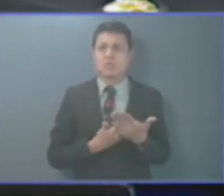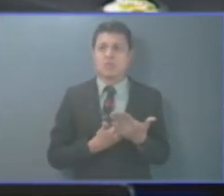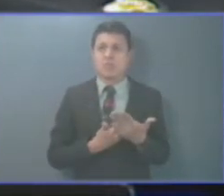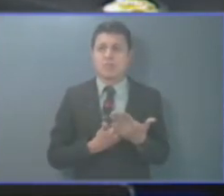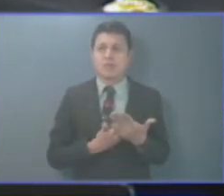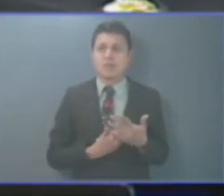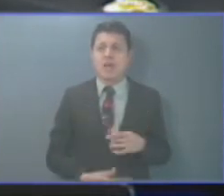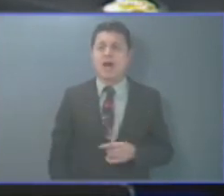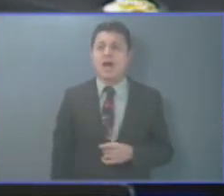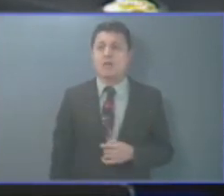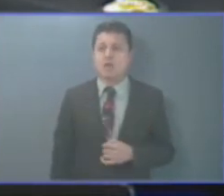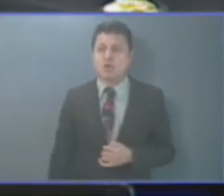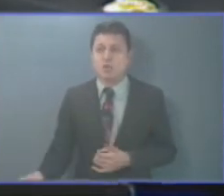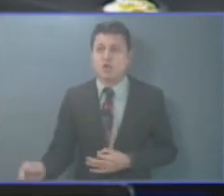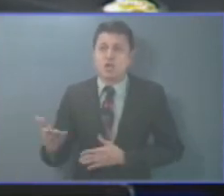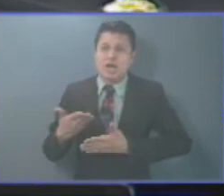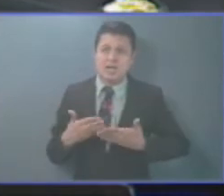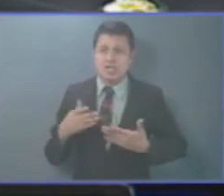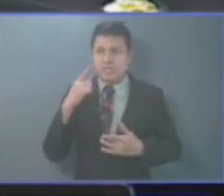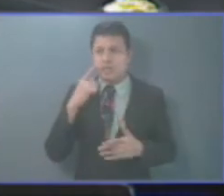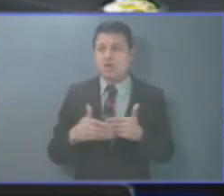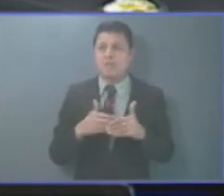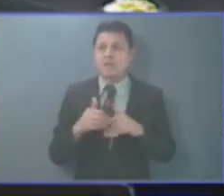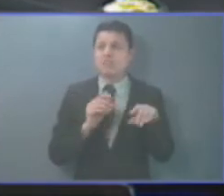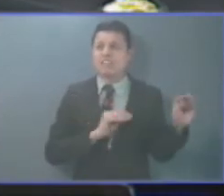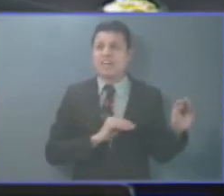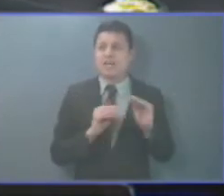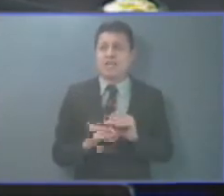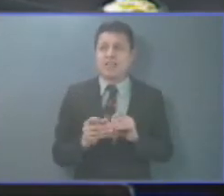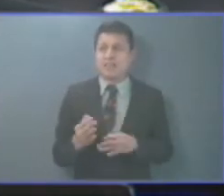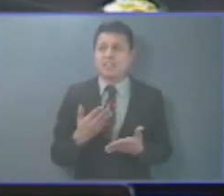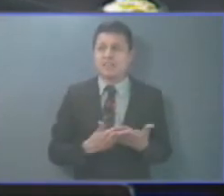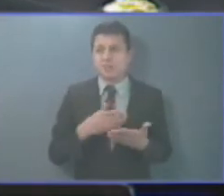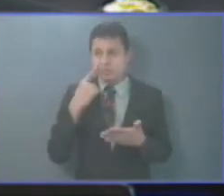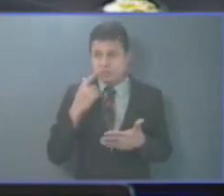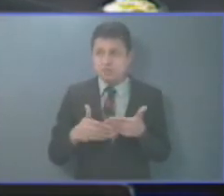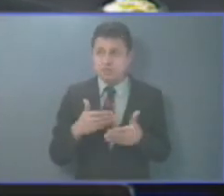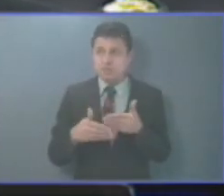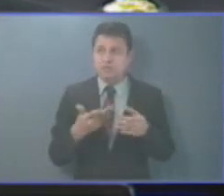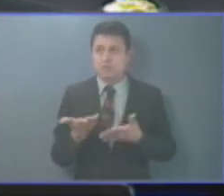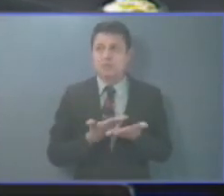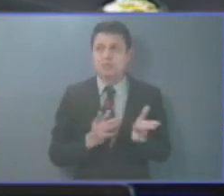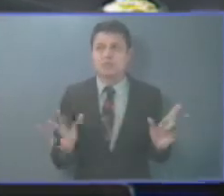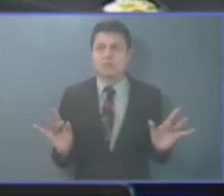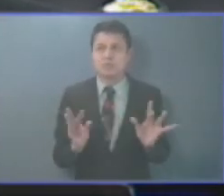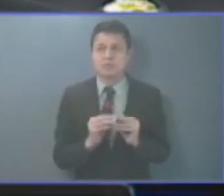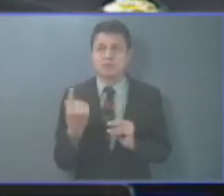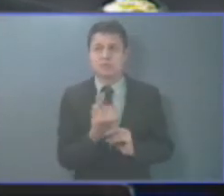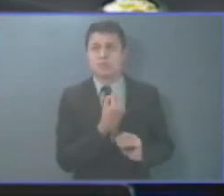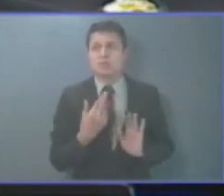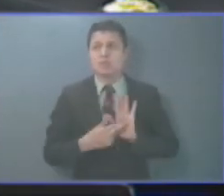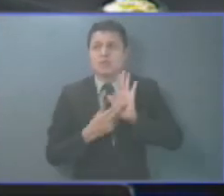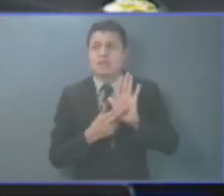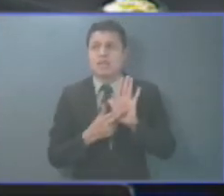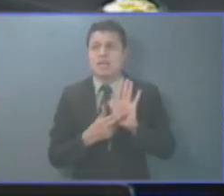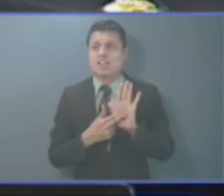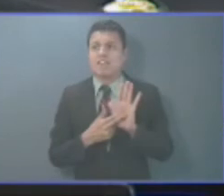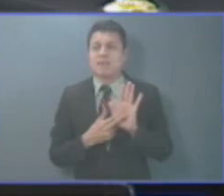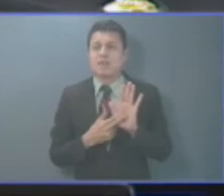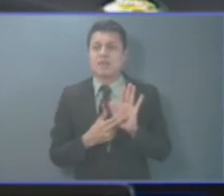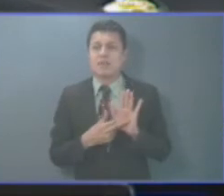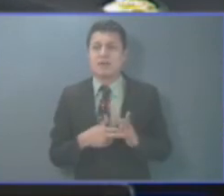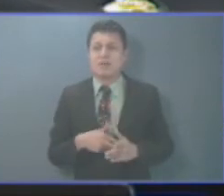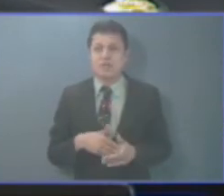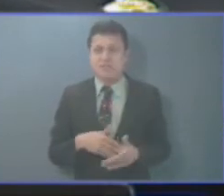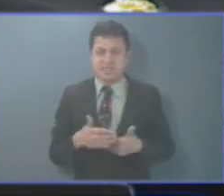ley que muestra lo que es esta Asamblea Legislativa, la reunión de los representantes del pueblo para tratar